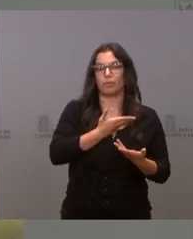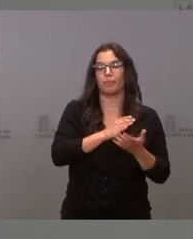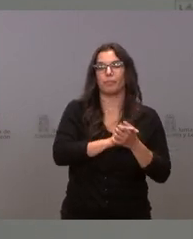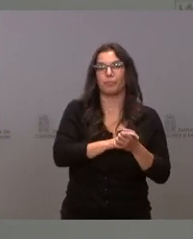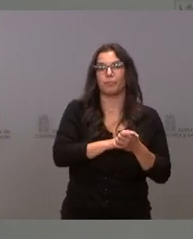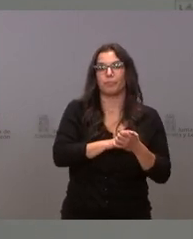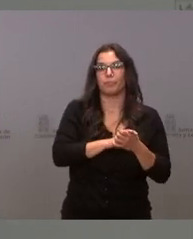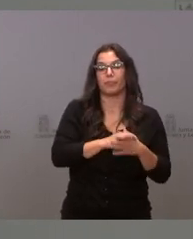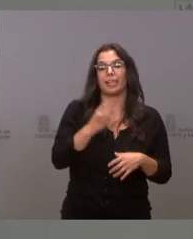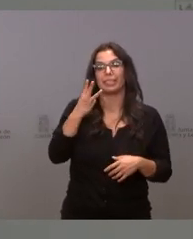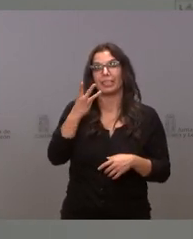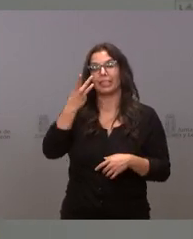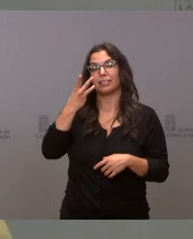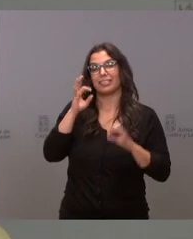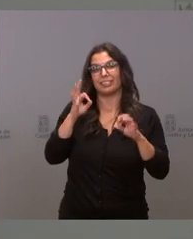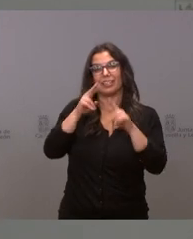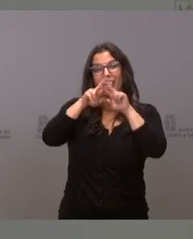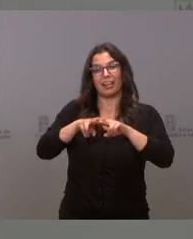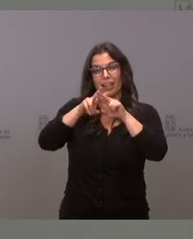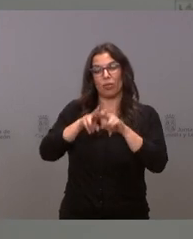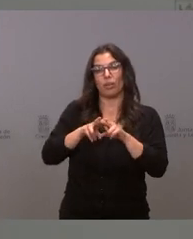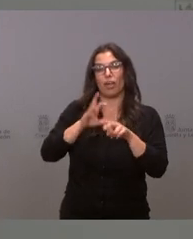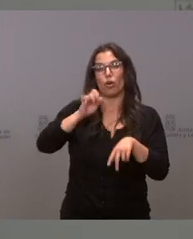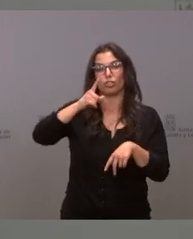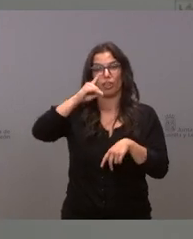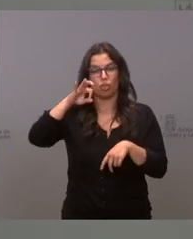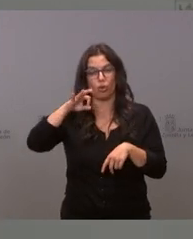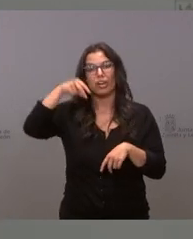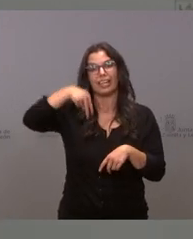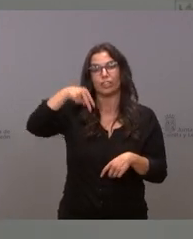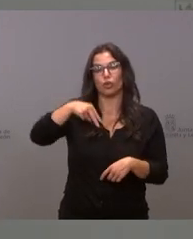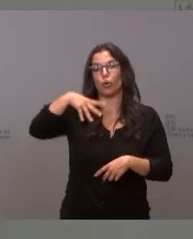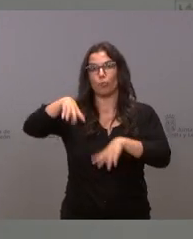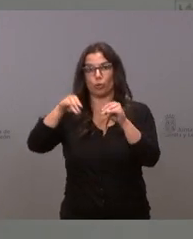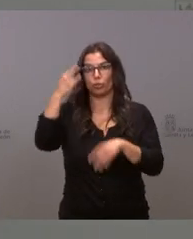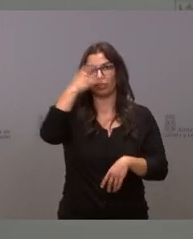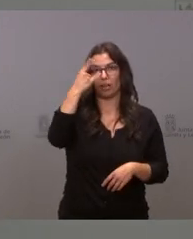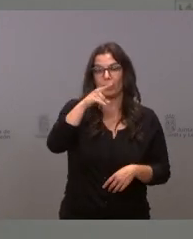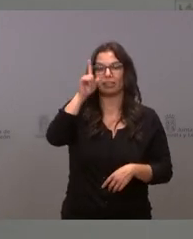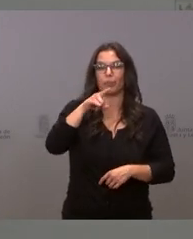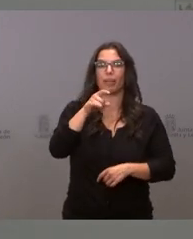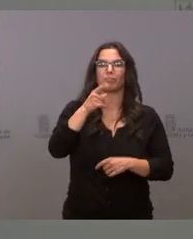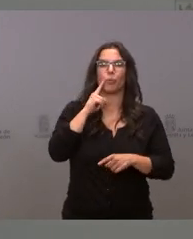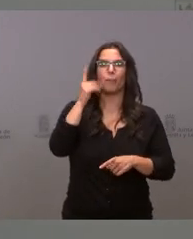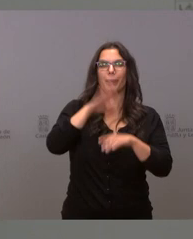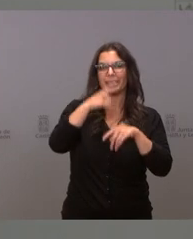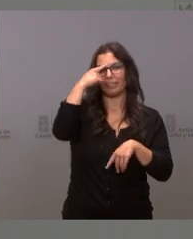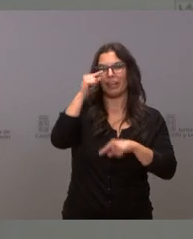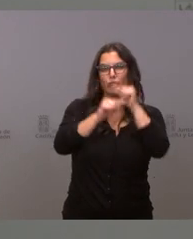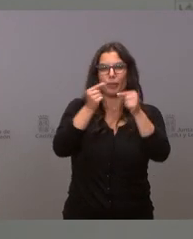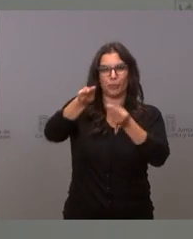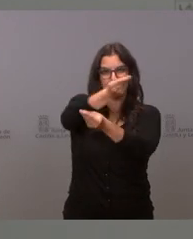analizadores de óxido de nitrógeno de Burgos, León y Salamanca, medidores de partículas en suspensión en Ávila, Ponferrada y Segovia,